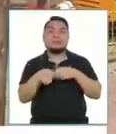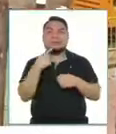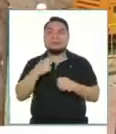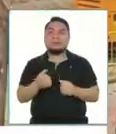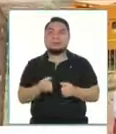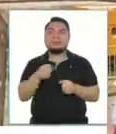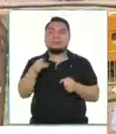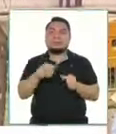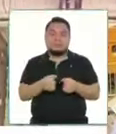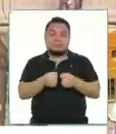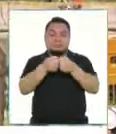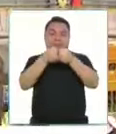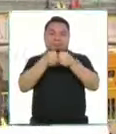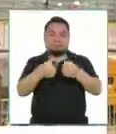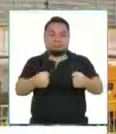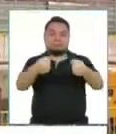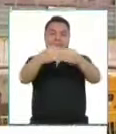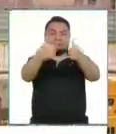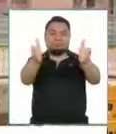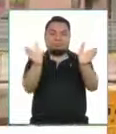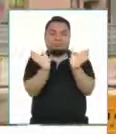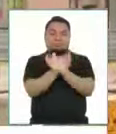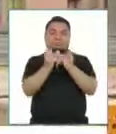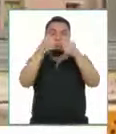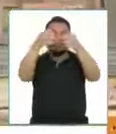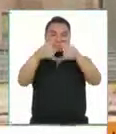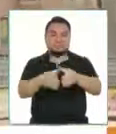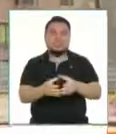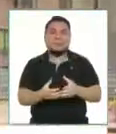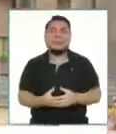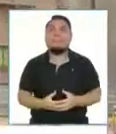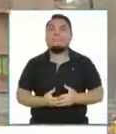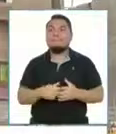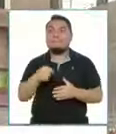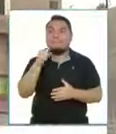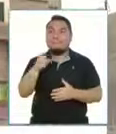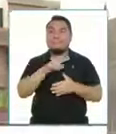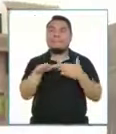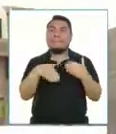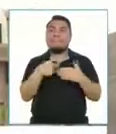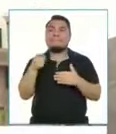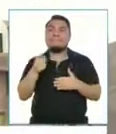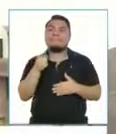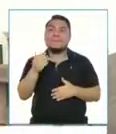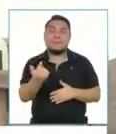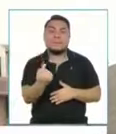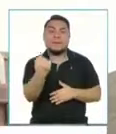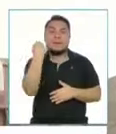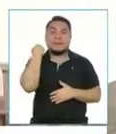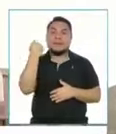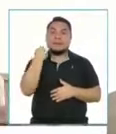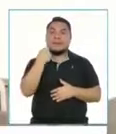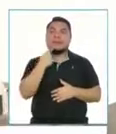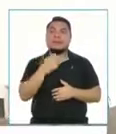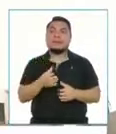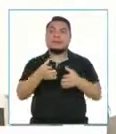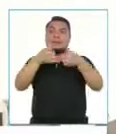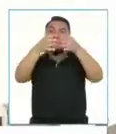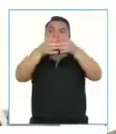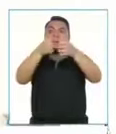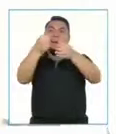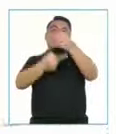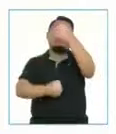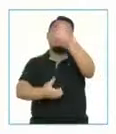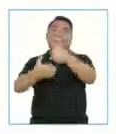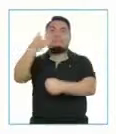dobelas, que son los anillos que van recubriendo el túnel. Entonces, acá la tuneladora, en la parte de atrás, va jalando estos anillos